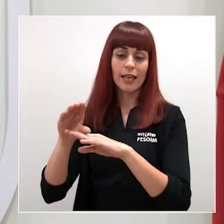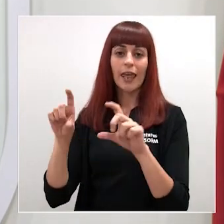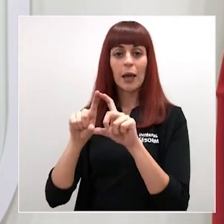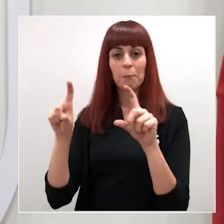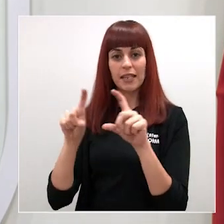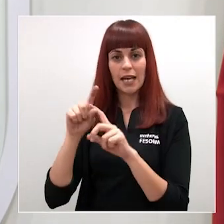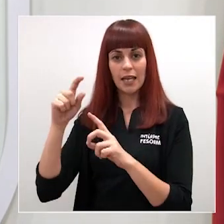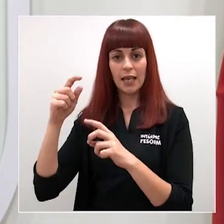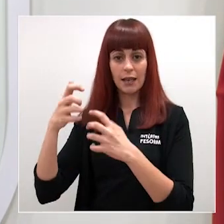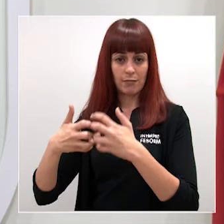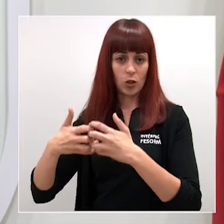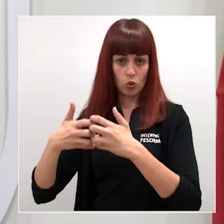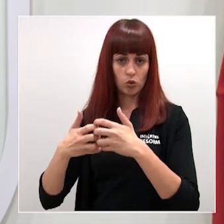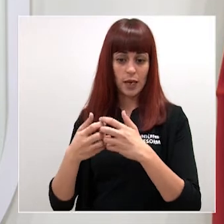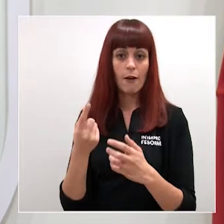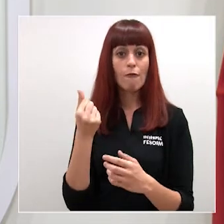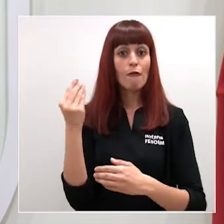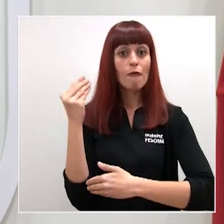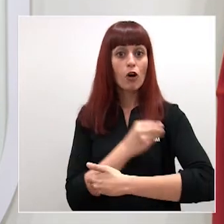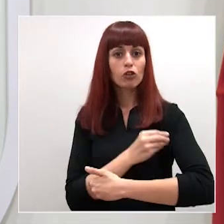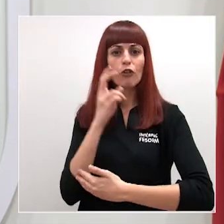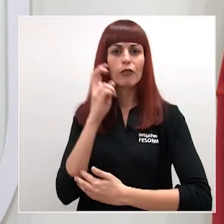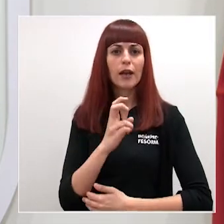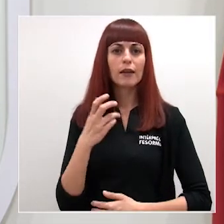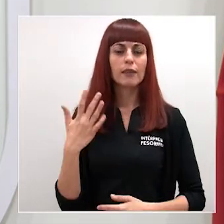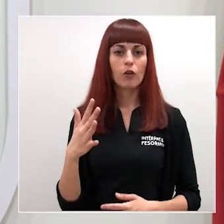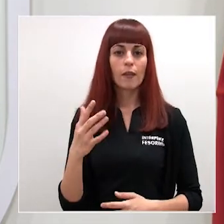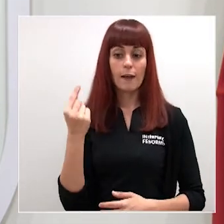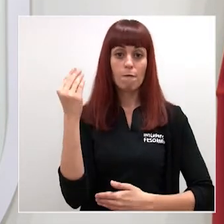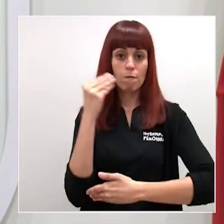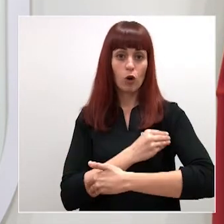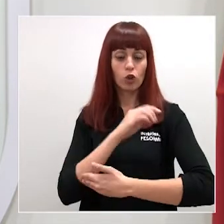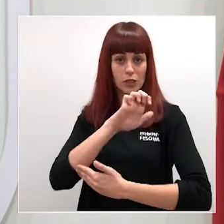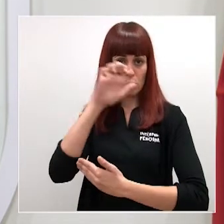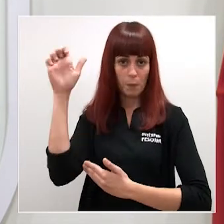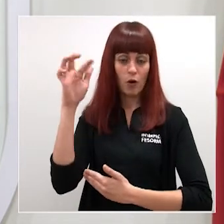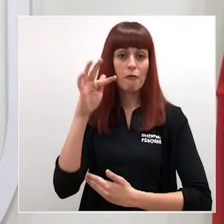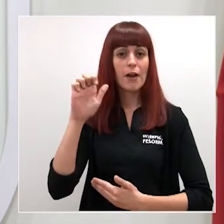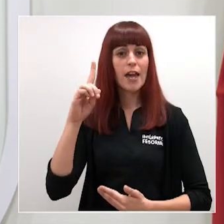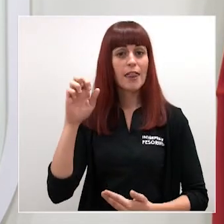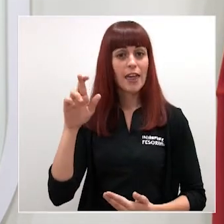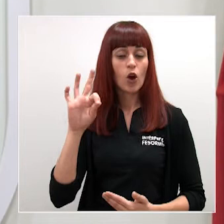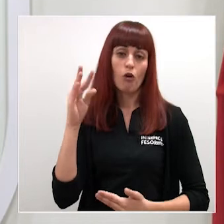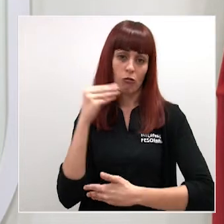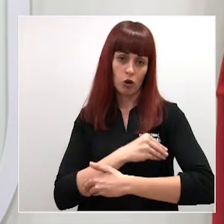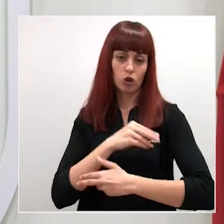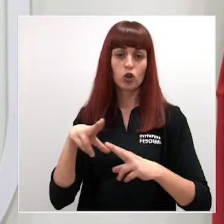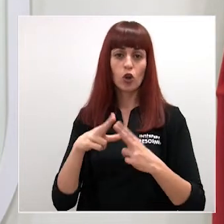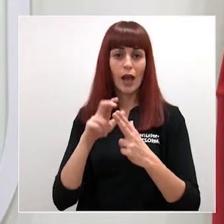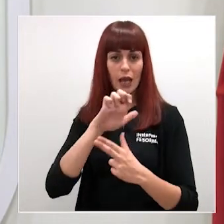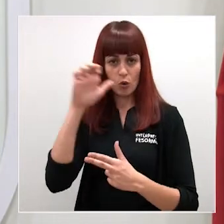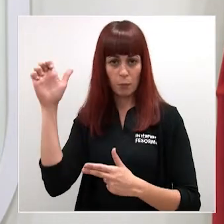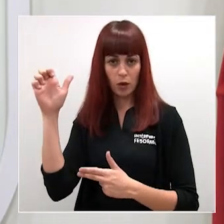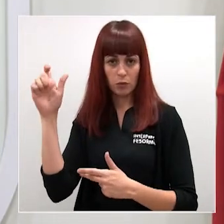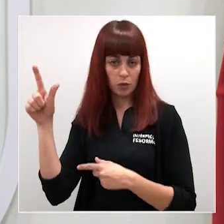e industria son unos fondos que proceden de fondos europeos tanto fondos FEDER como fondos social europeos sin